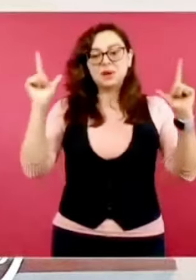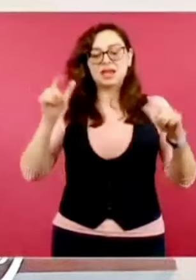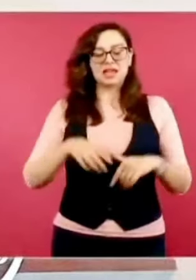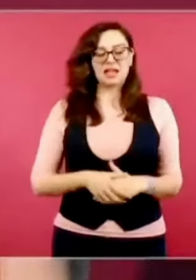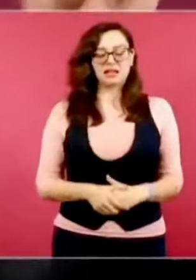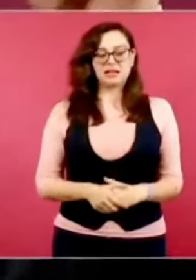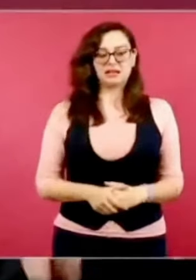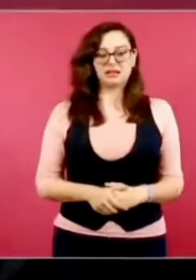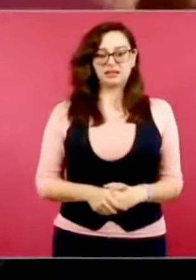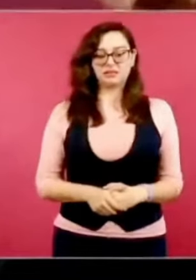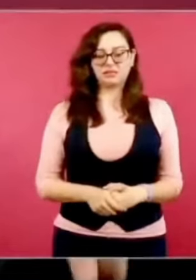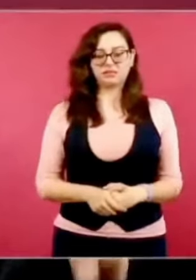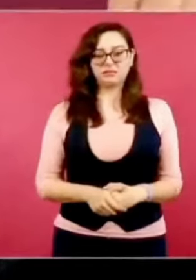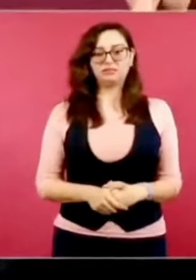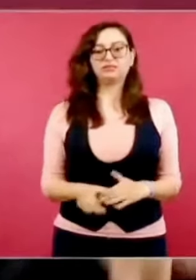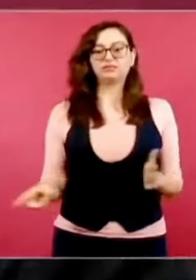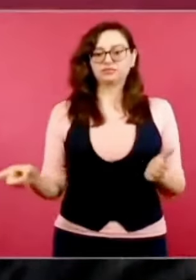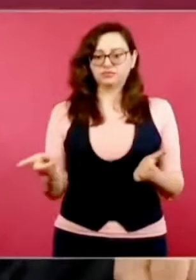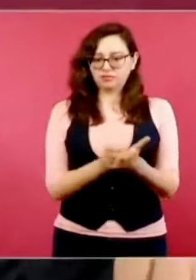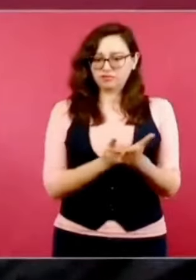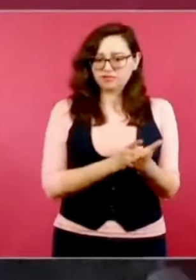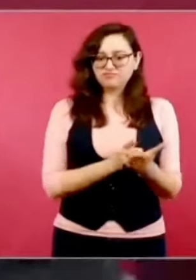y ejerzan su derecho